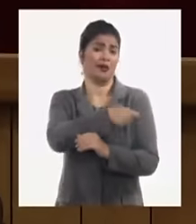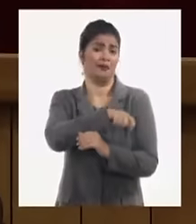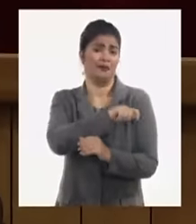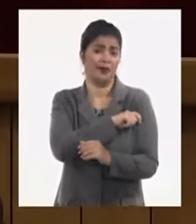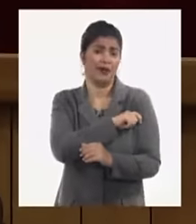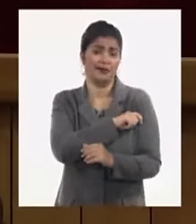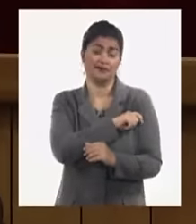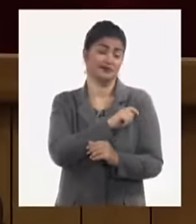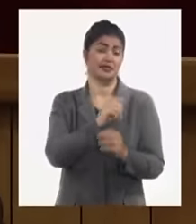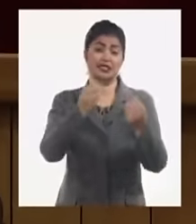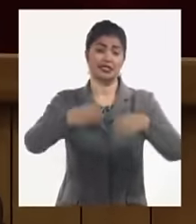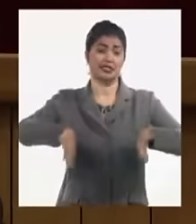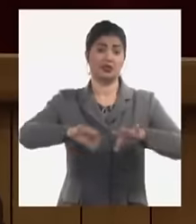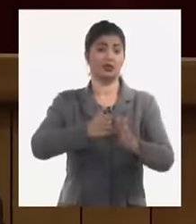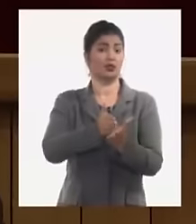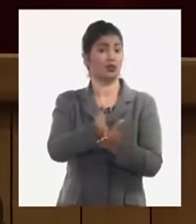acotar